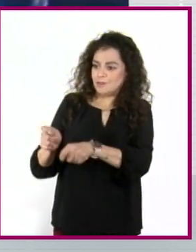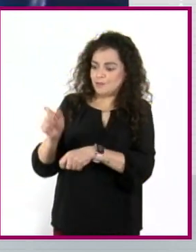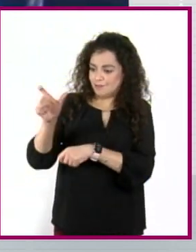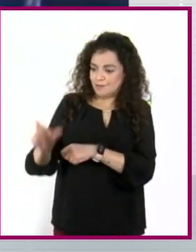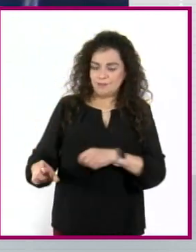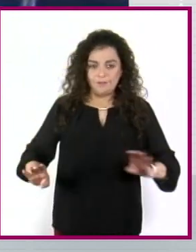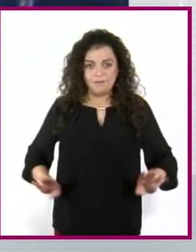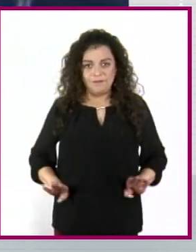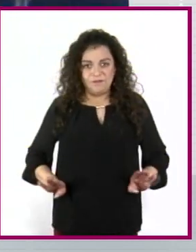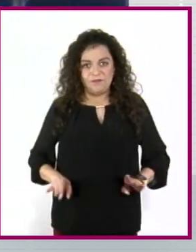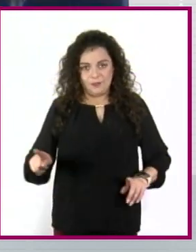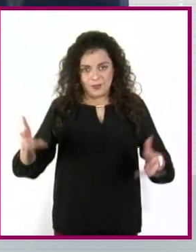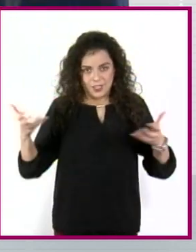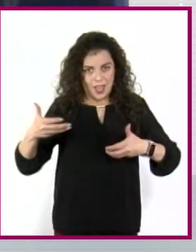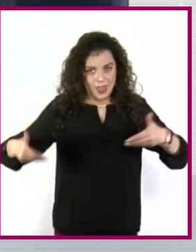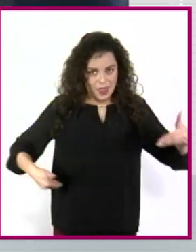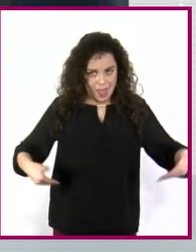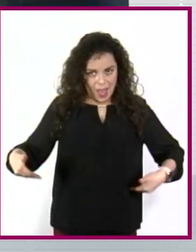caracterizar.